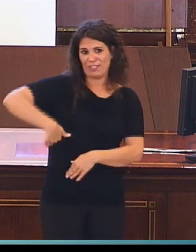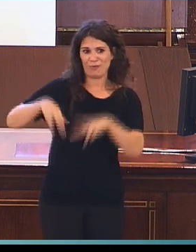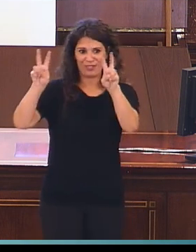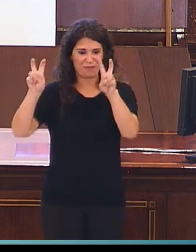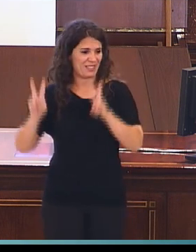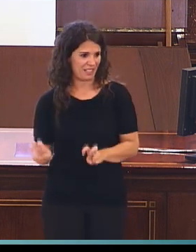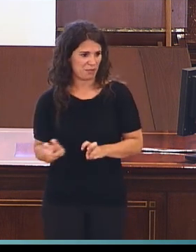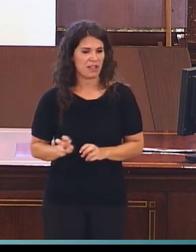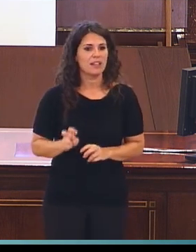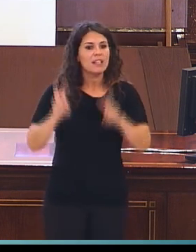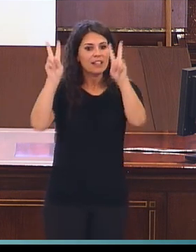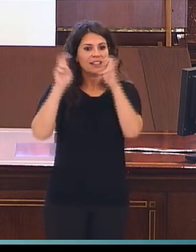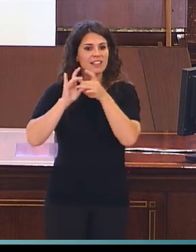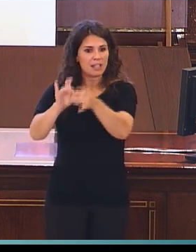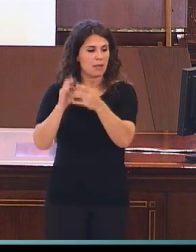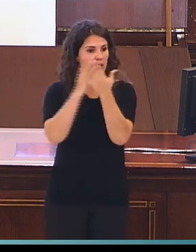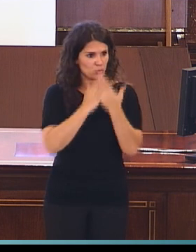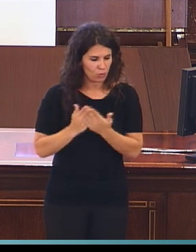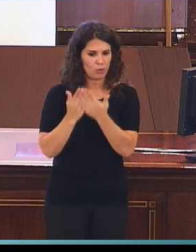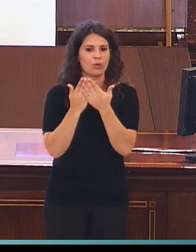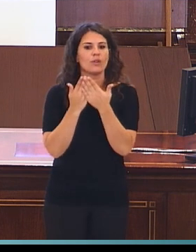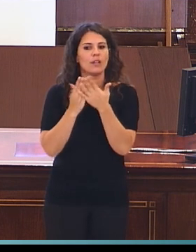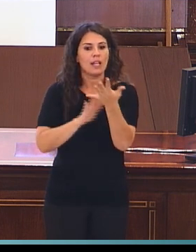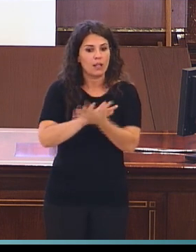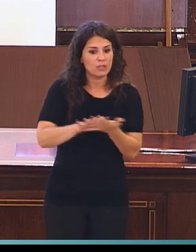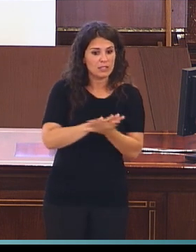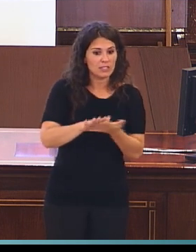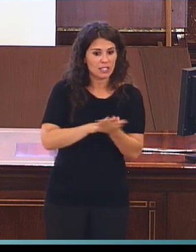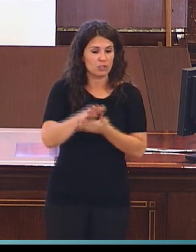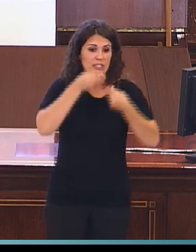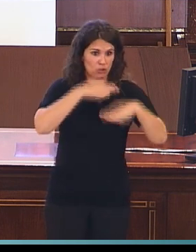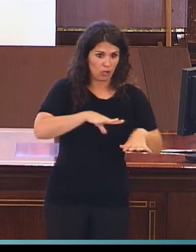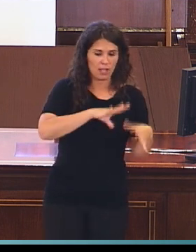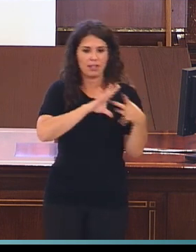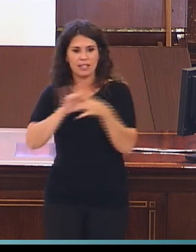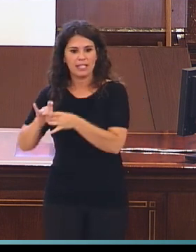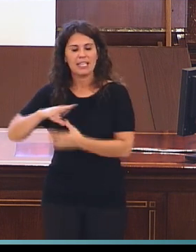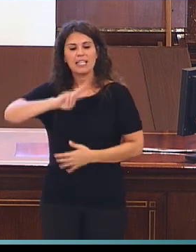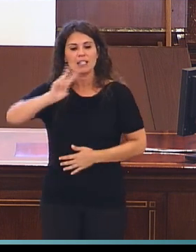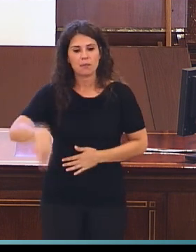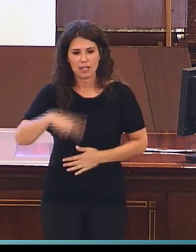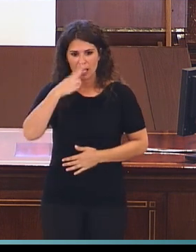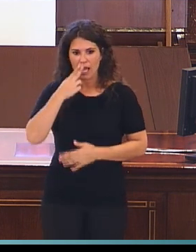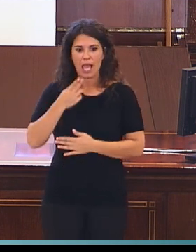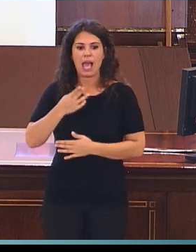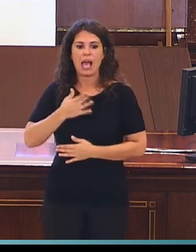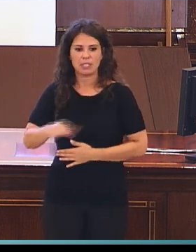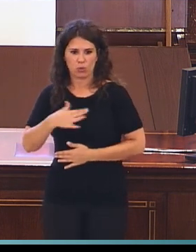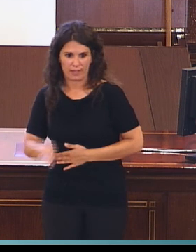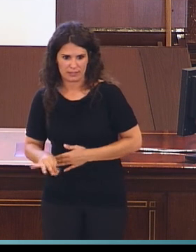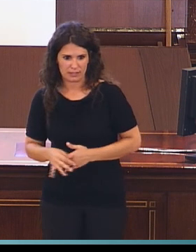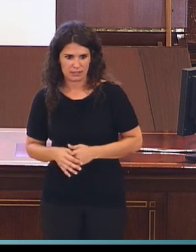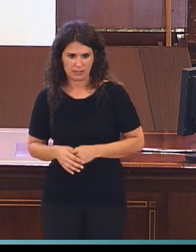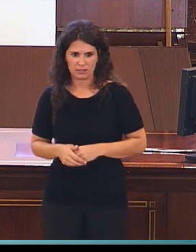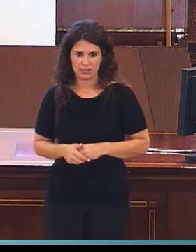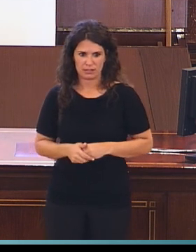los estudios dedicados a la historia de las lenguas de signos y a las actitudes. Son dos temáticas que suscitan ya poco interés en